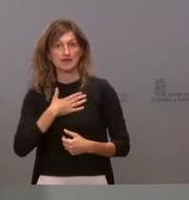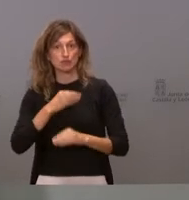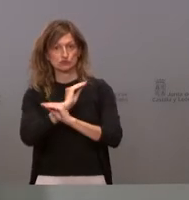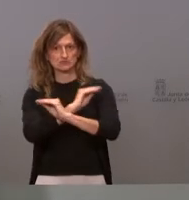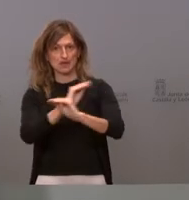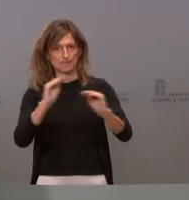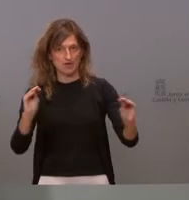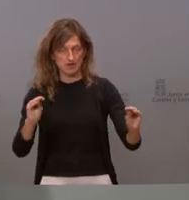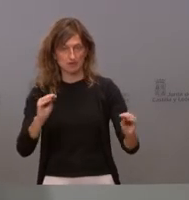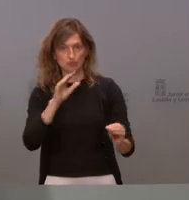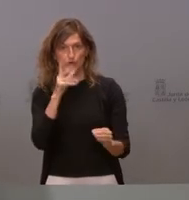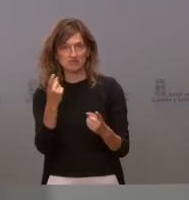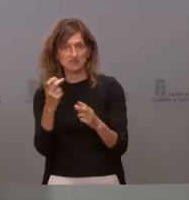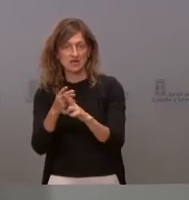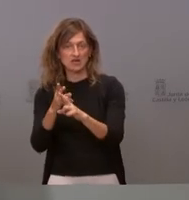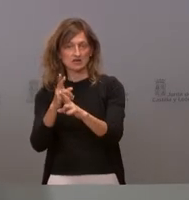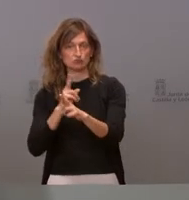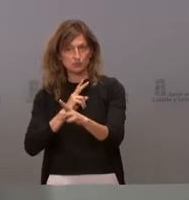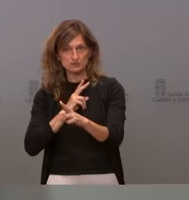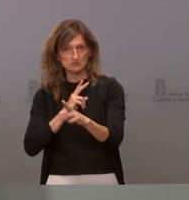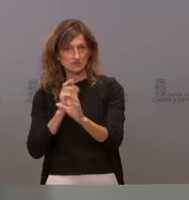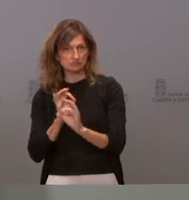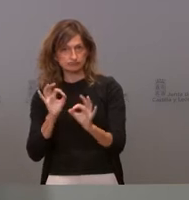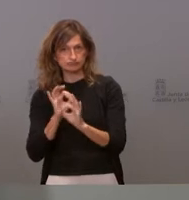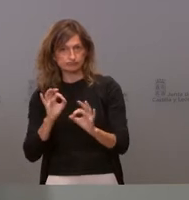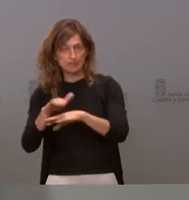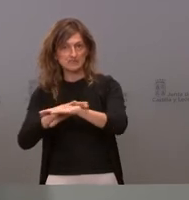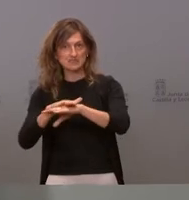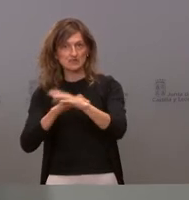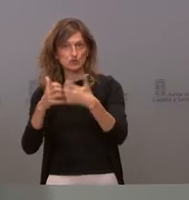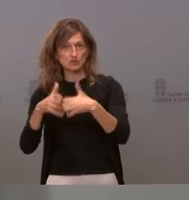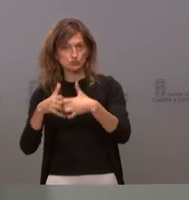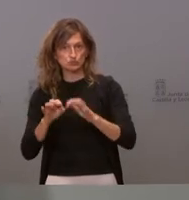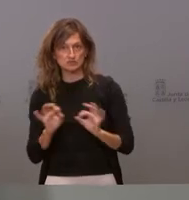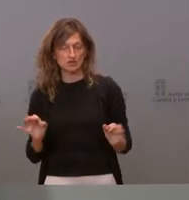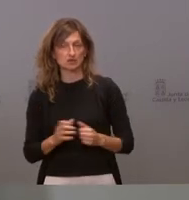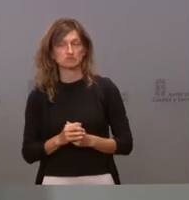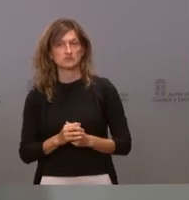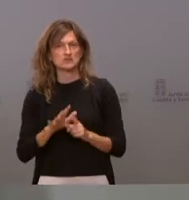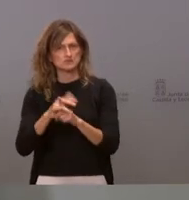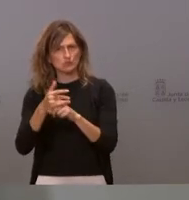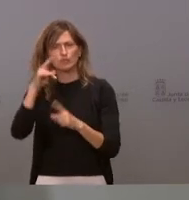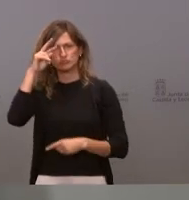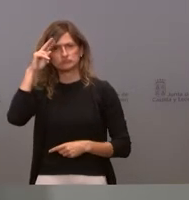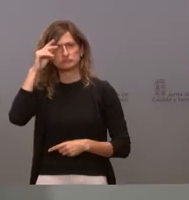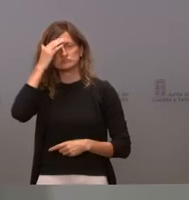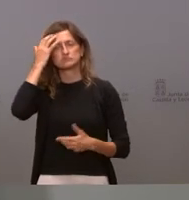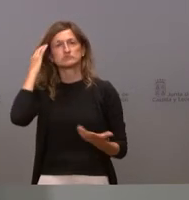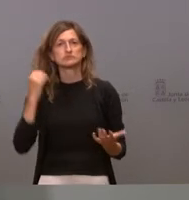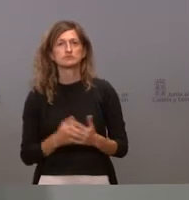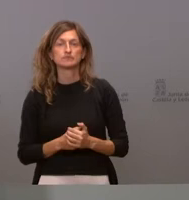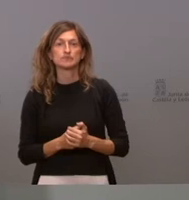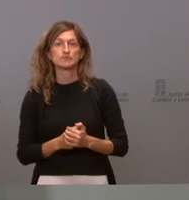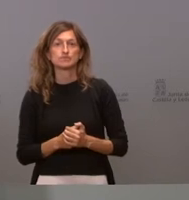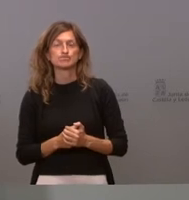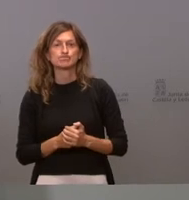atención, porque no hemos obtenido respuesta por parte del Ministerio de Industria. Es una situación que nos parece preocupante, que